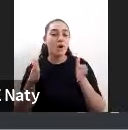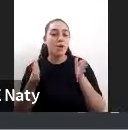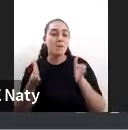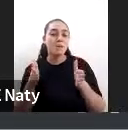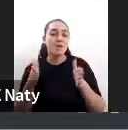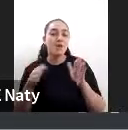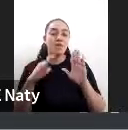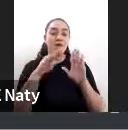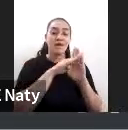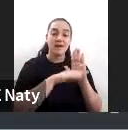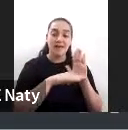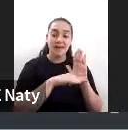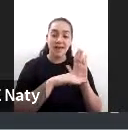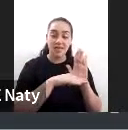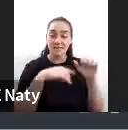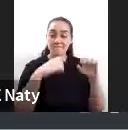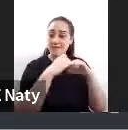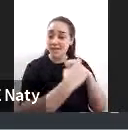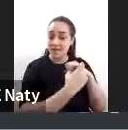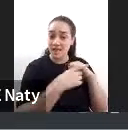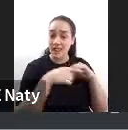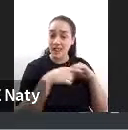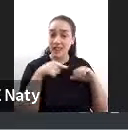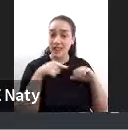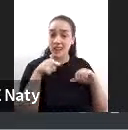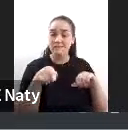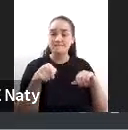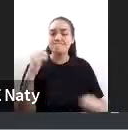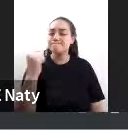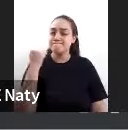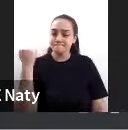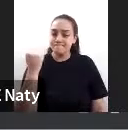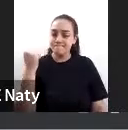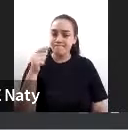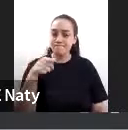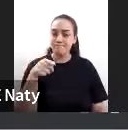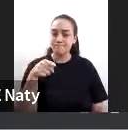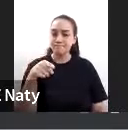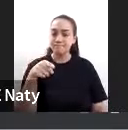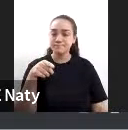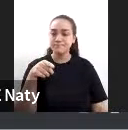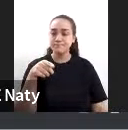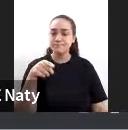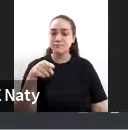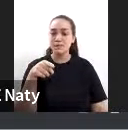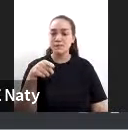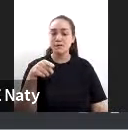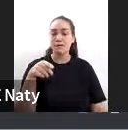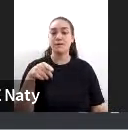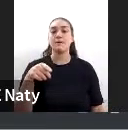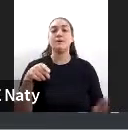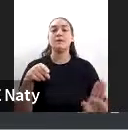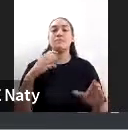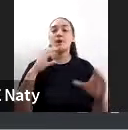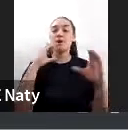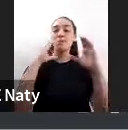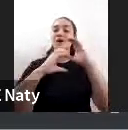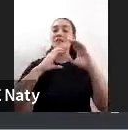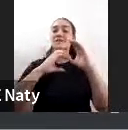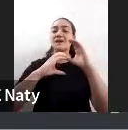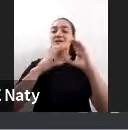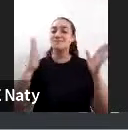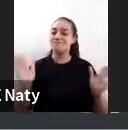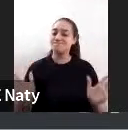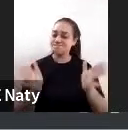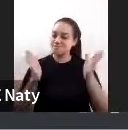nuestro país estaba la prioridad de federalizar las comunicaciones realmente con un impulso muy